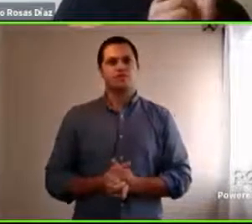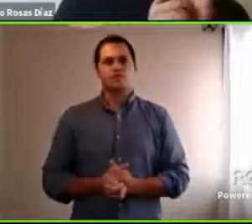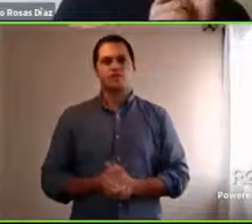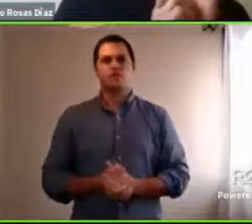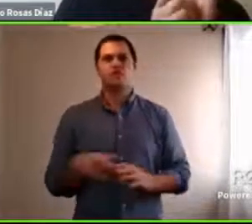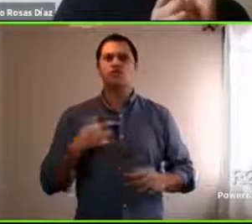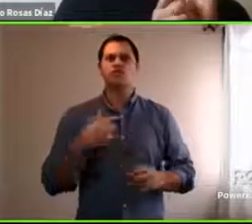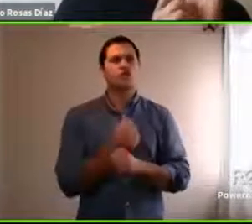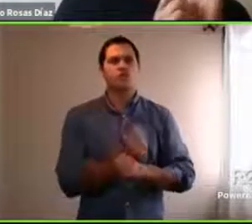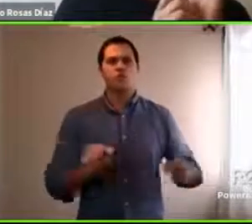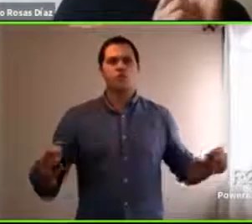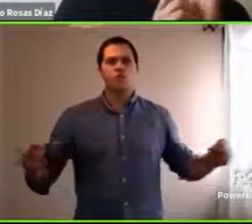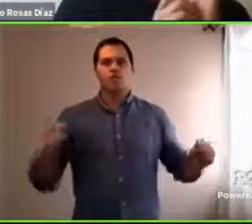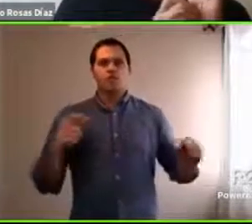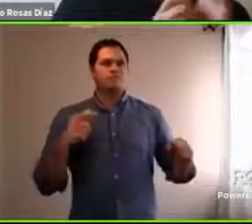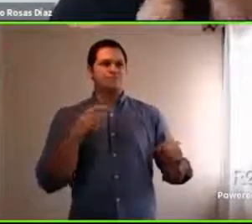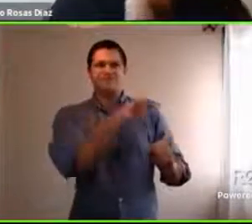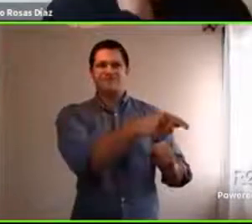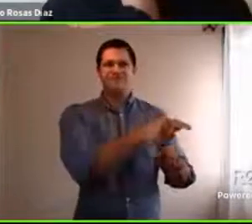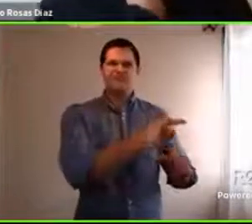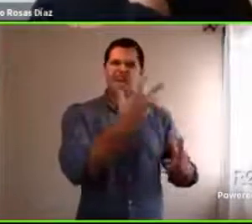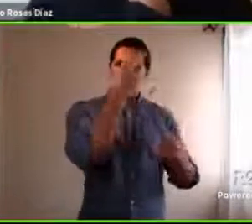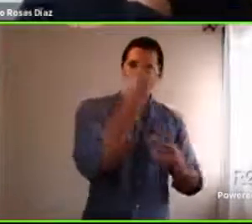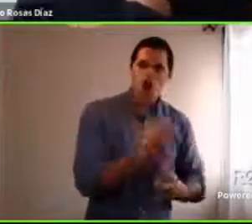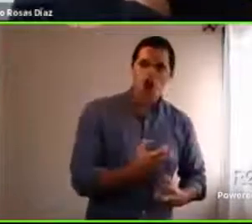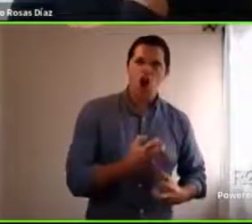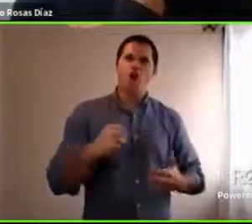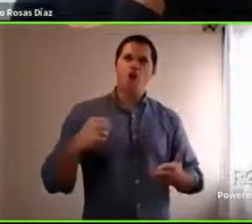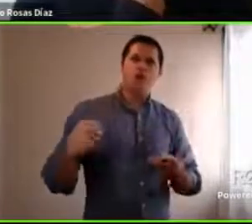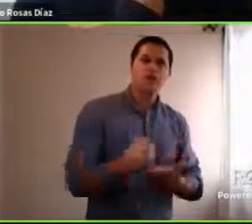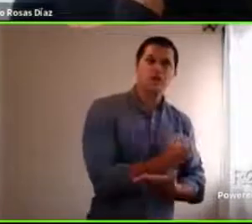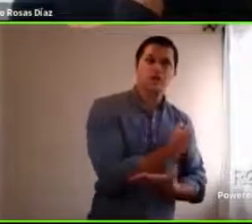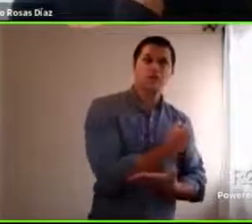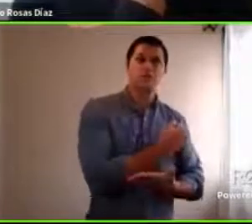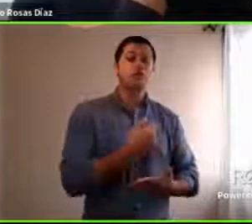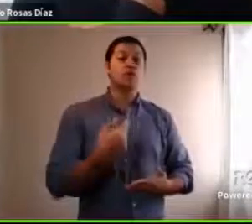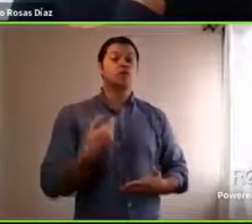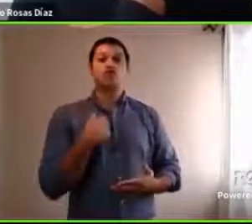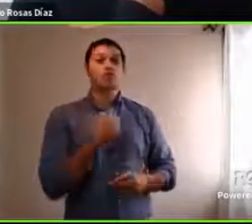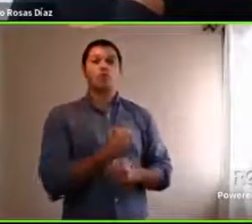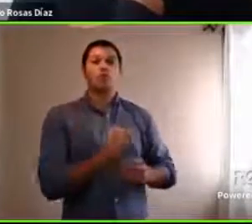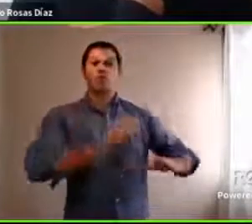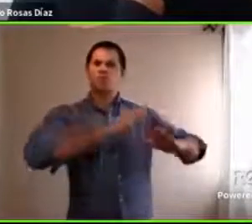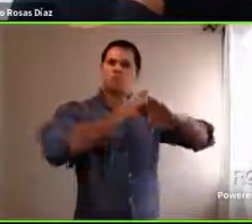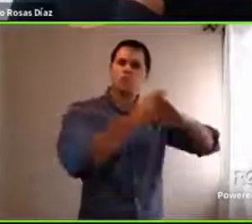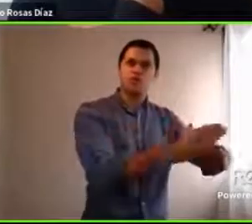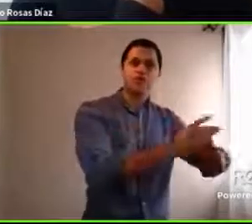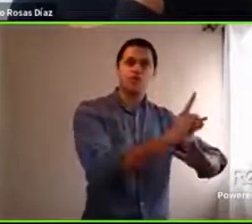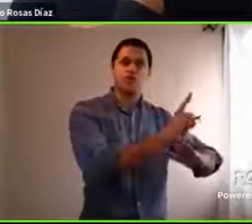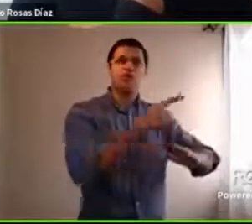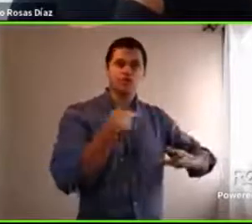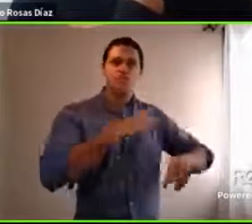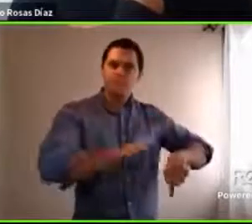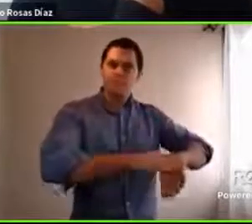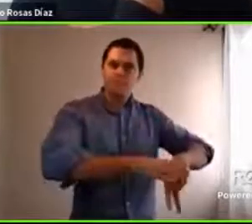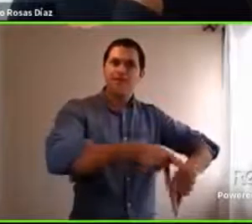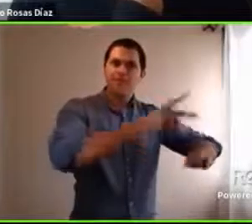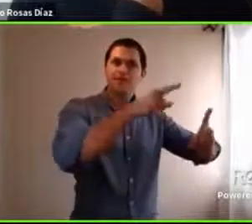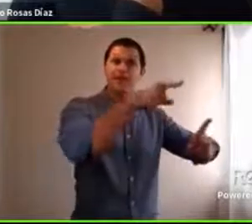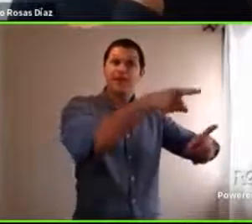reprimir el enojo y la frustración, voy a dejar que de alguna manera se canalice. Vamos a ver la manera para que yo también la pueda tolerar.